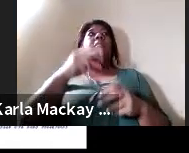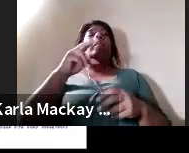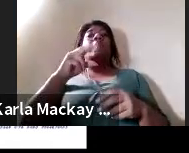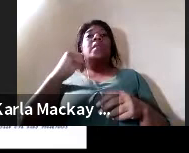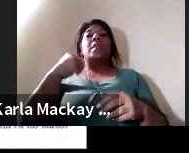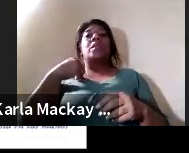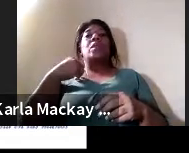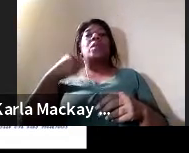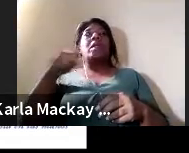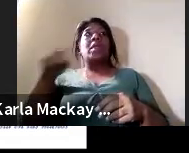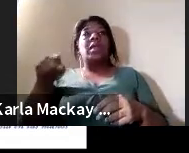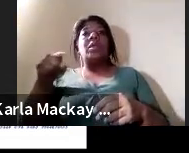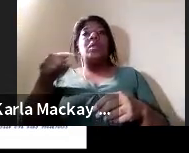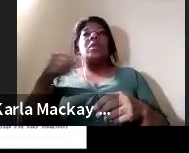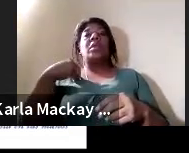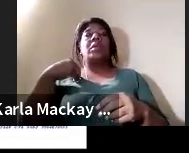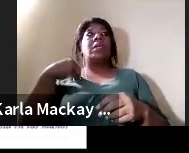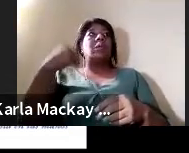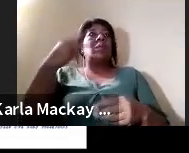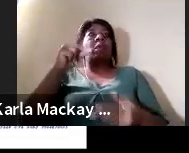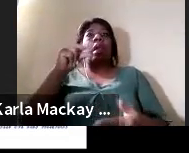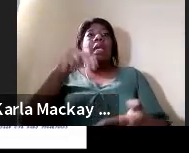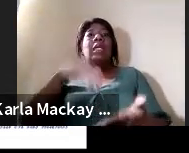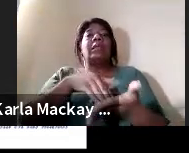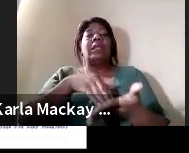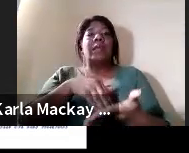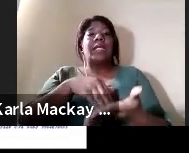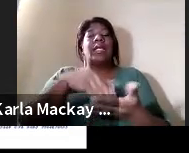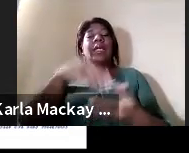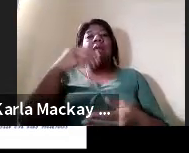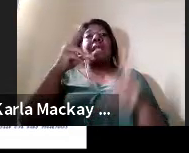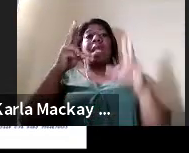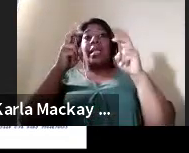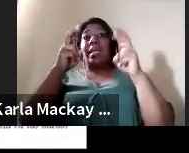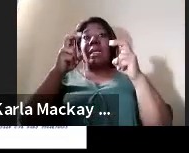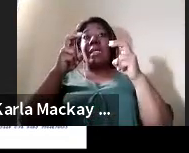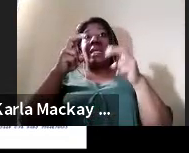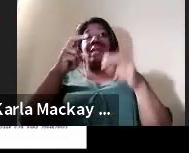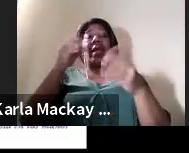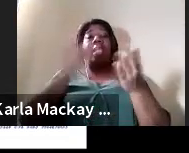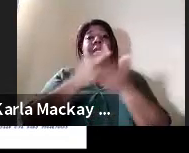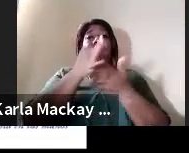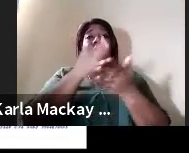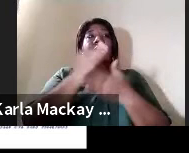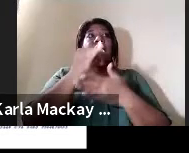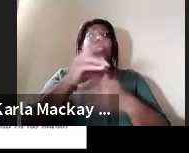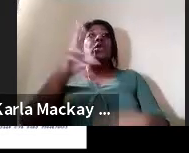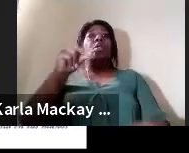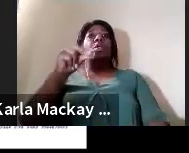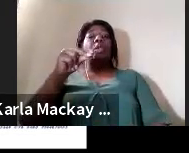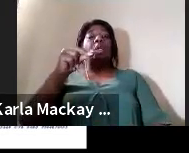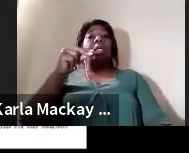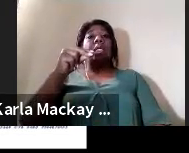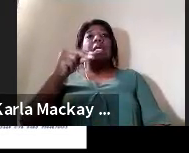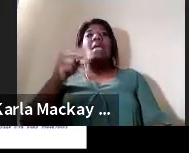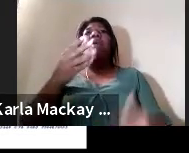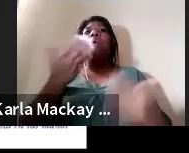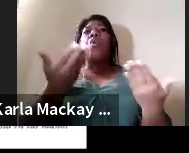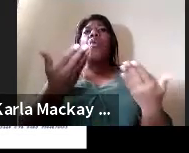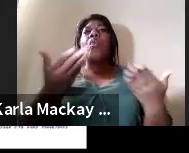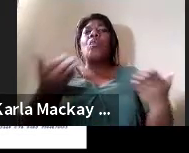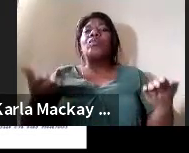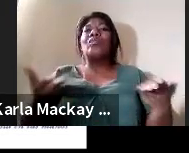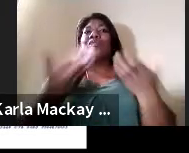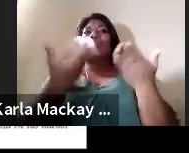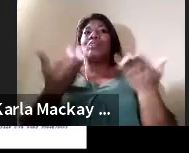debilidades, no contar con experiencias, obviamente no iban a tener esa motivación por hacer o crear o realizar una tesis como opción de